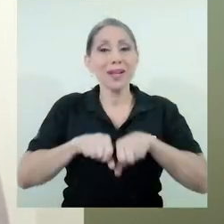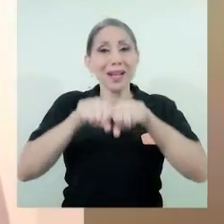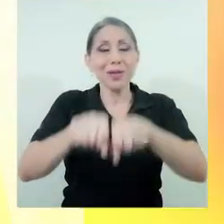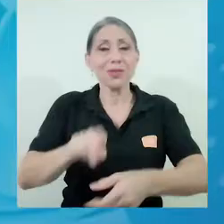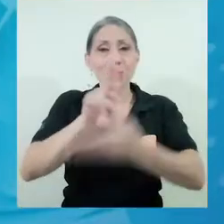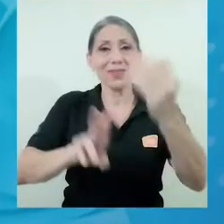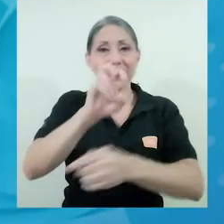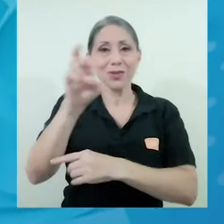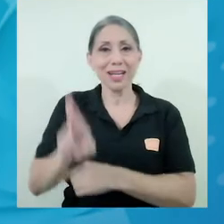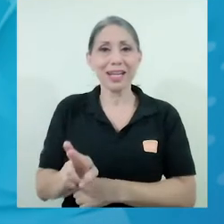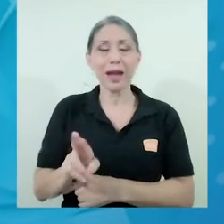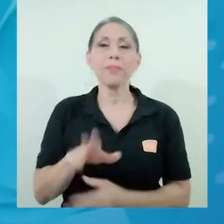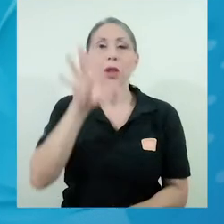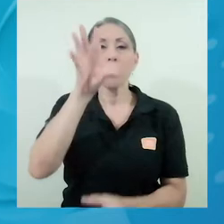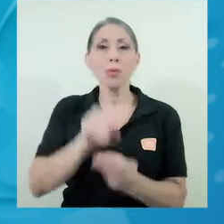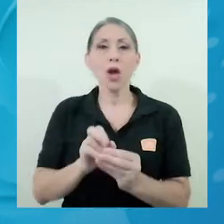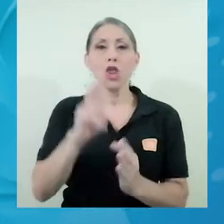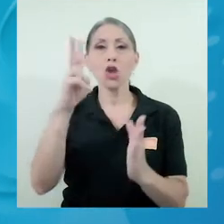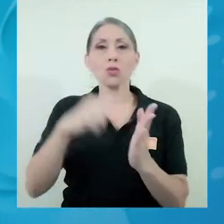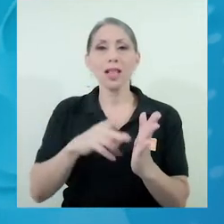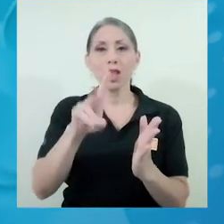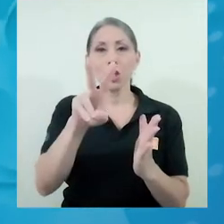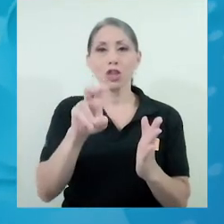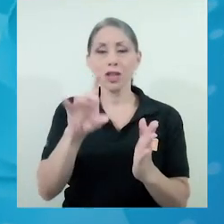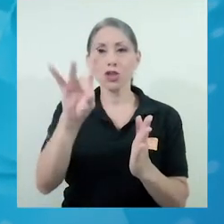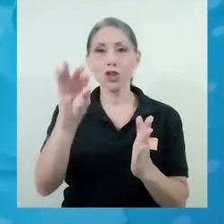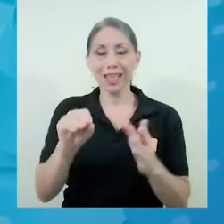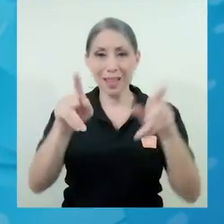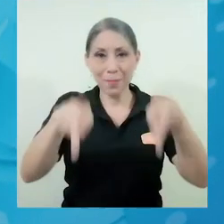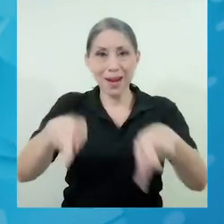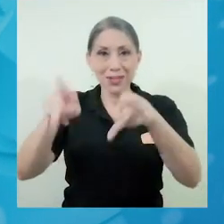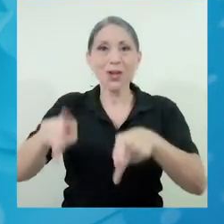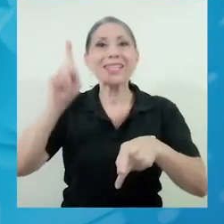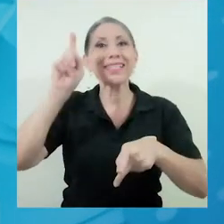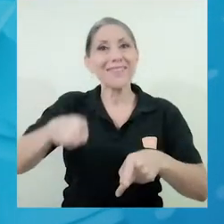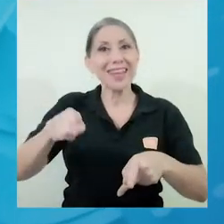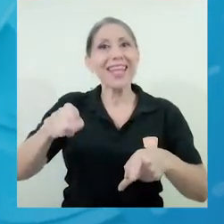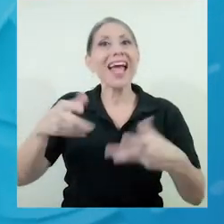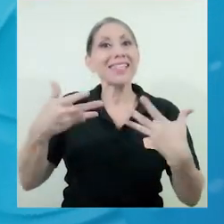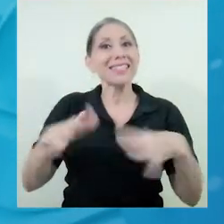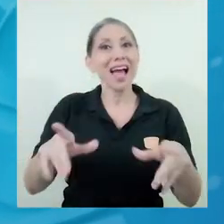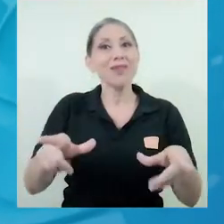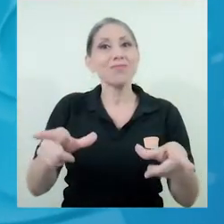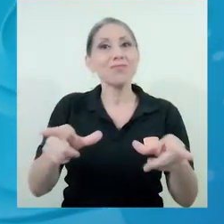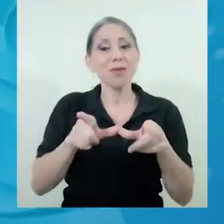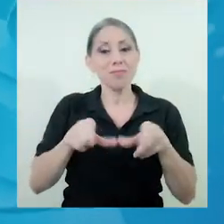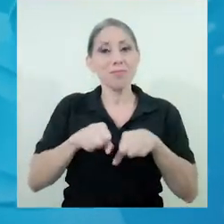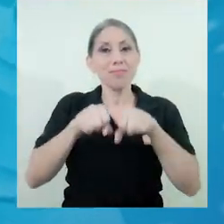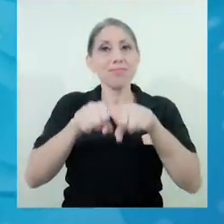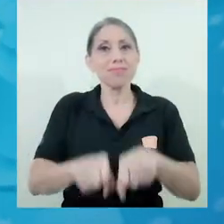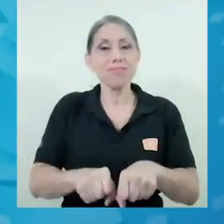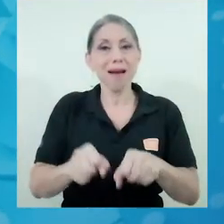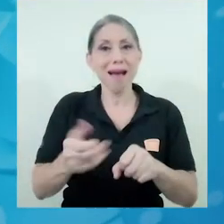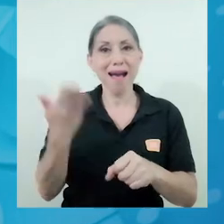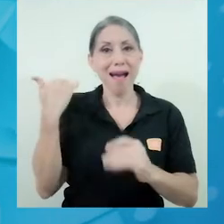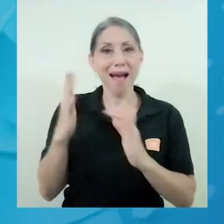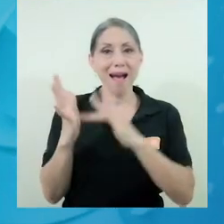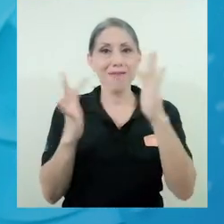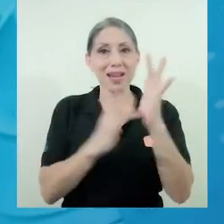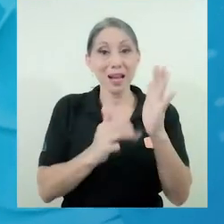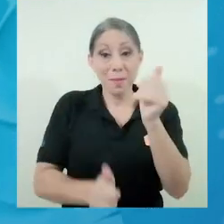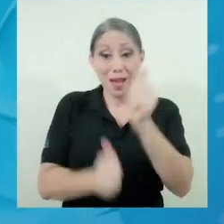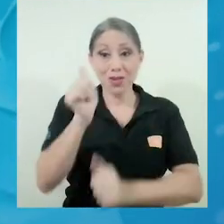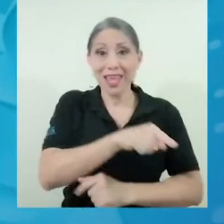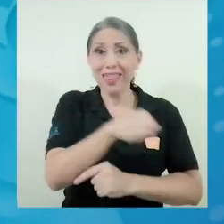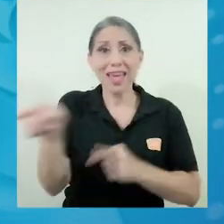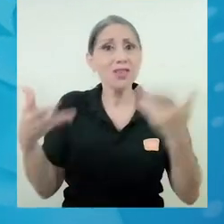Costa Rica. 2.280 graduandos debían recibir su título en el mes de abril. La mayoría de